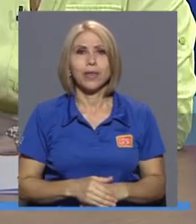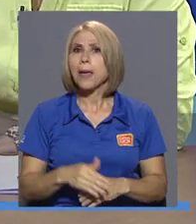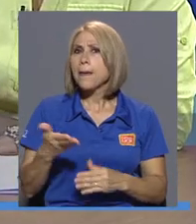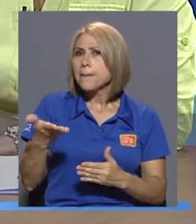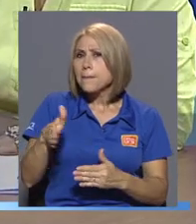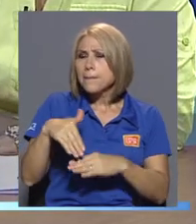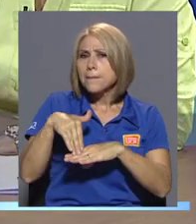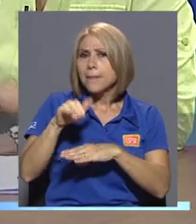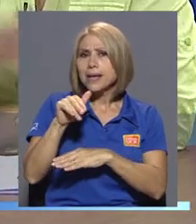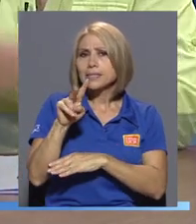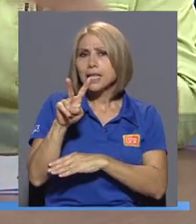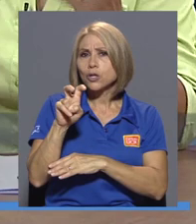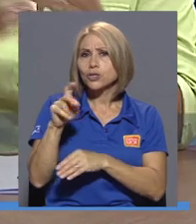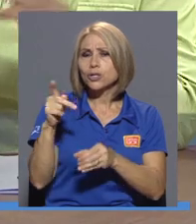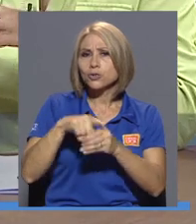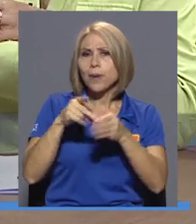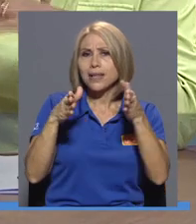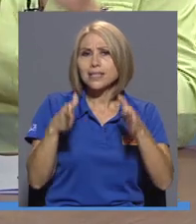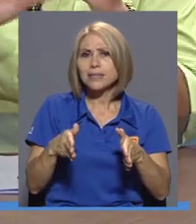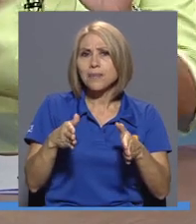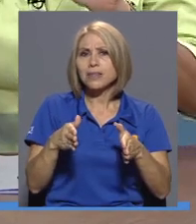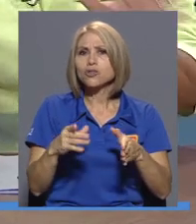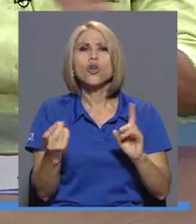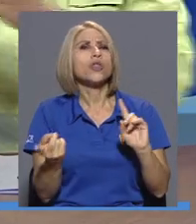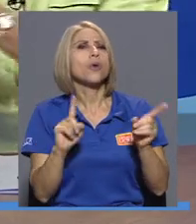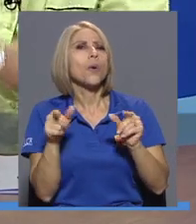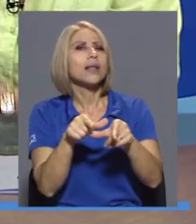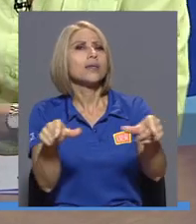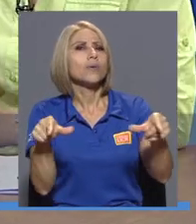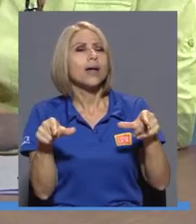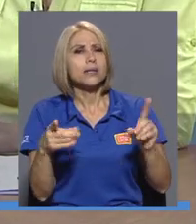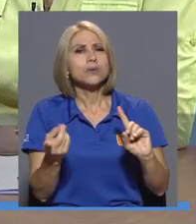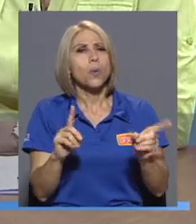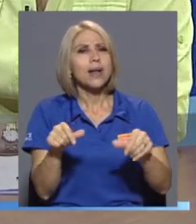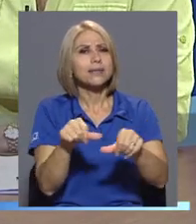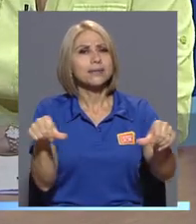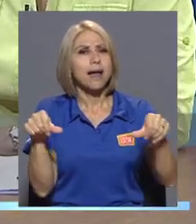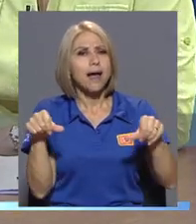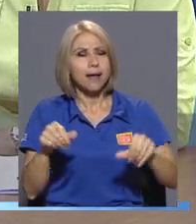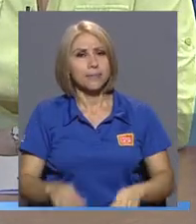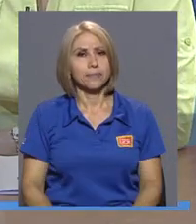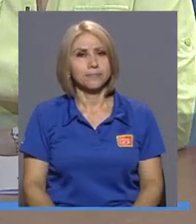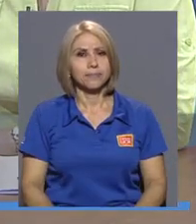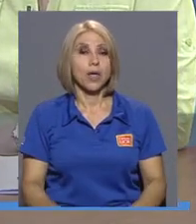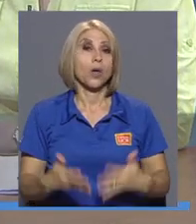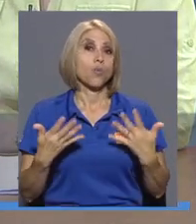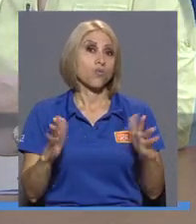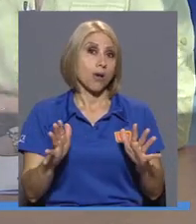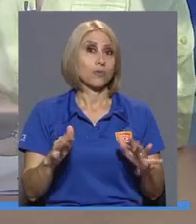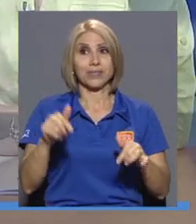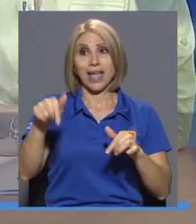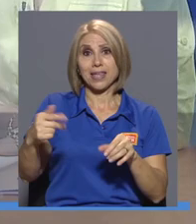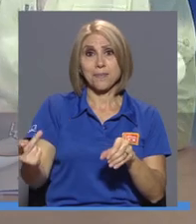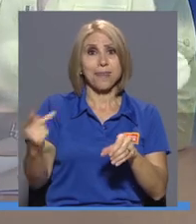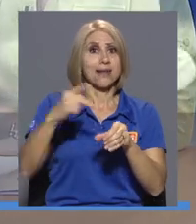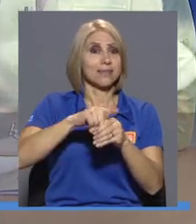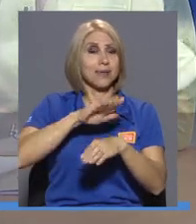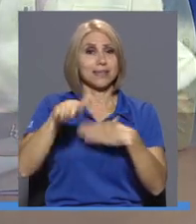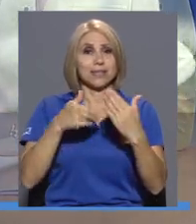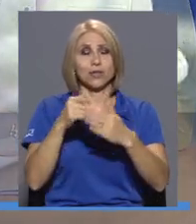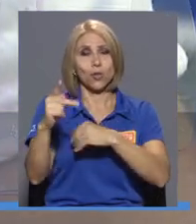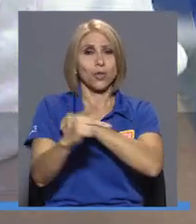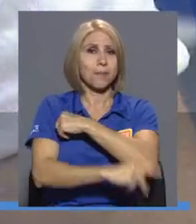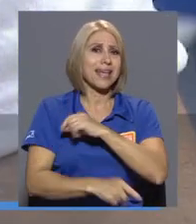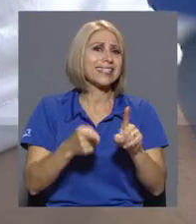participantes de qué partes del país y en qué áreas? Sí, claro. Bueno, tuvimos participantes de todo el país,